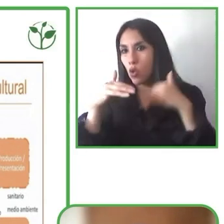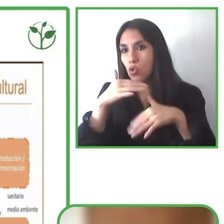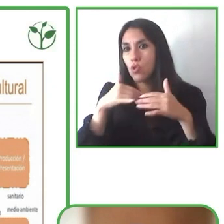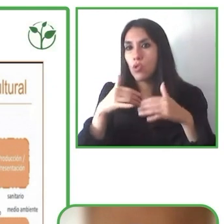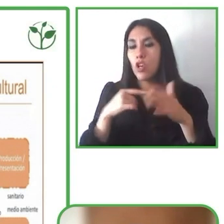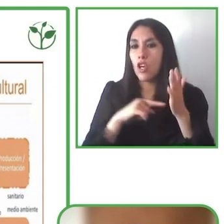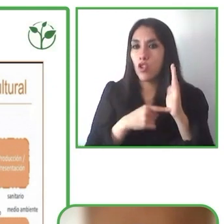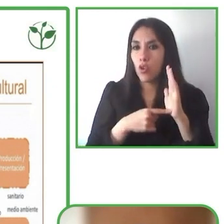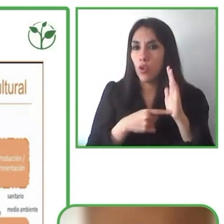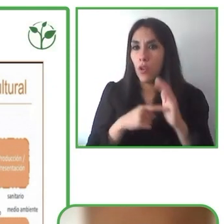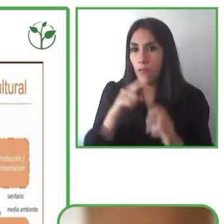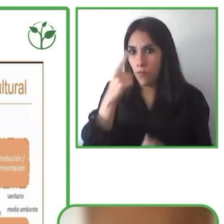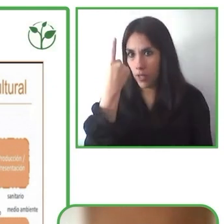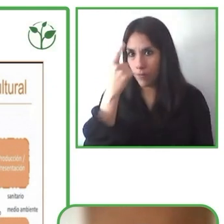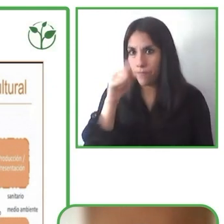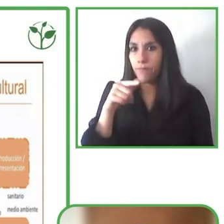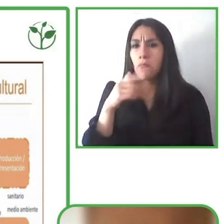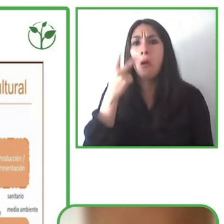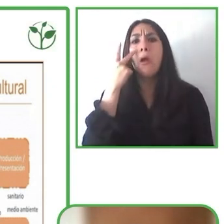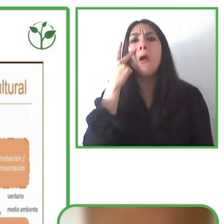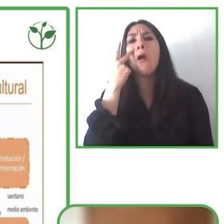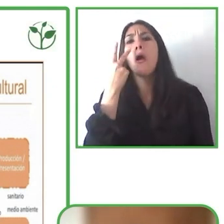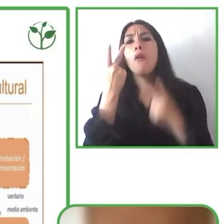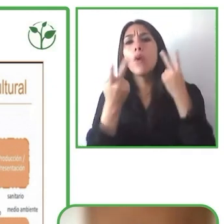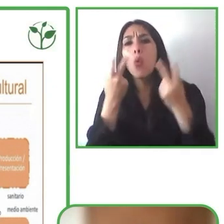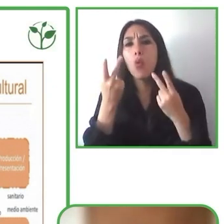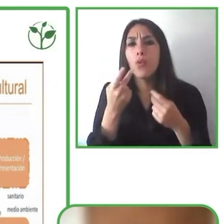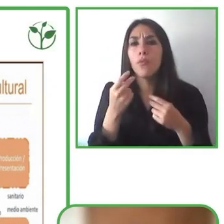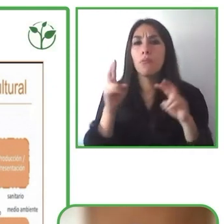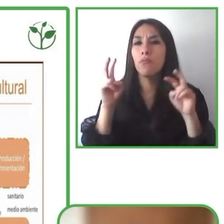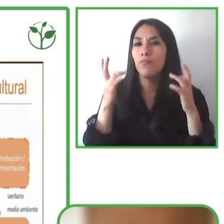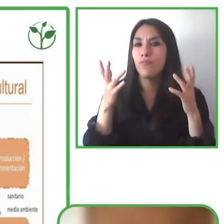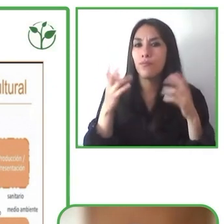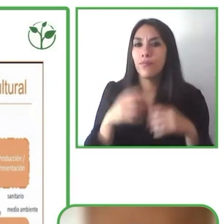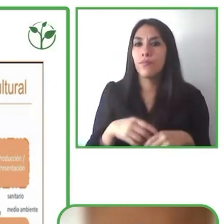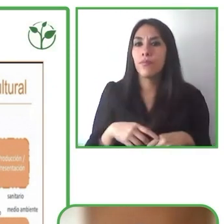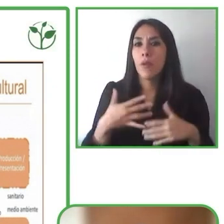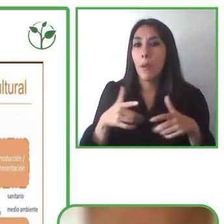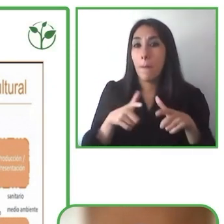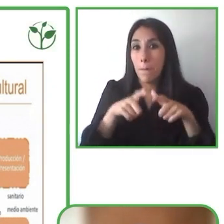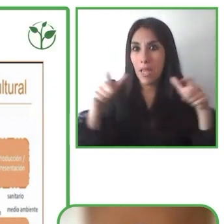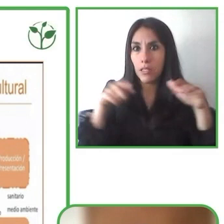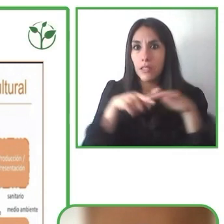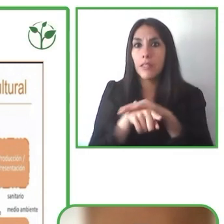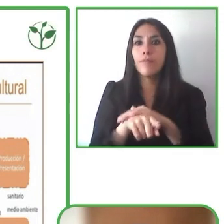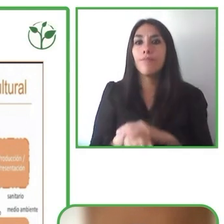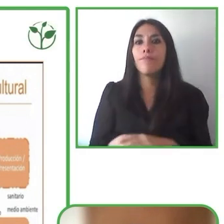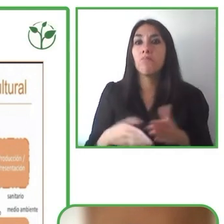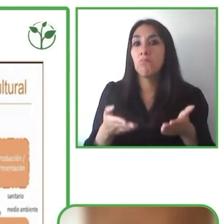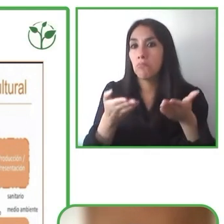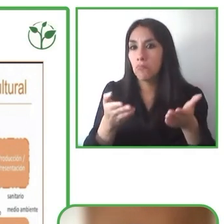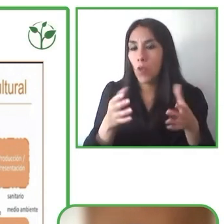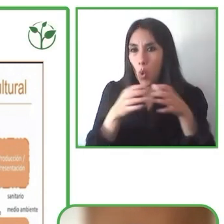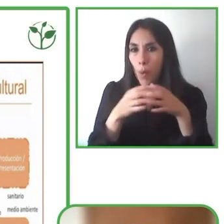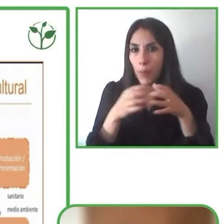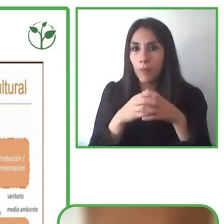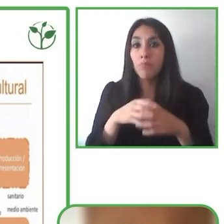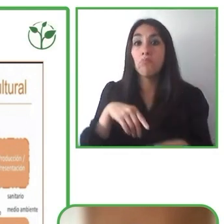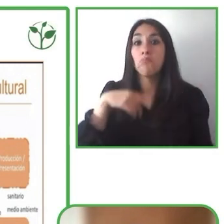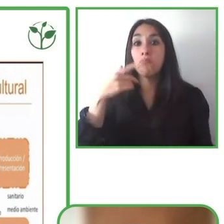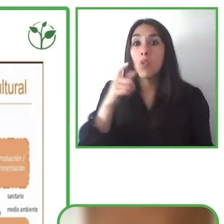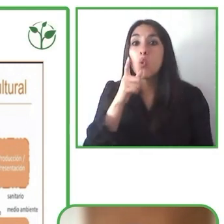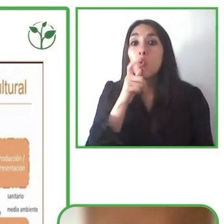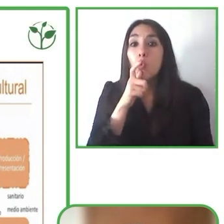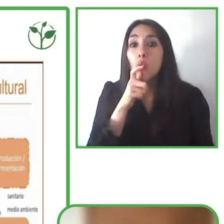desde una perspectiva de ampliar acceso a grupos que tenían cierto tipo de discapacidad físico y cognitivo